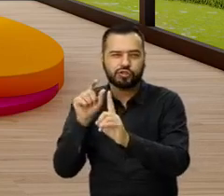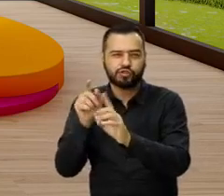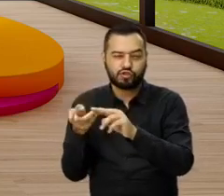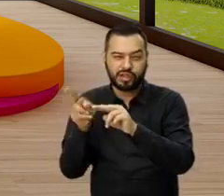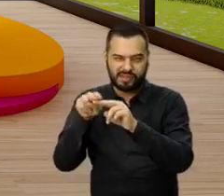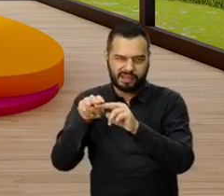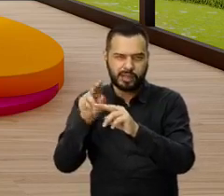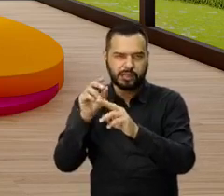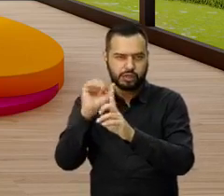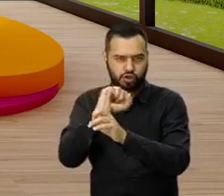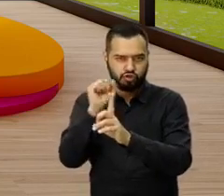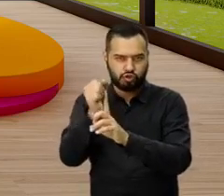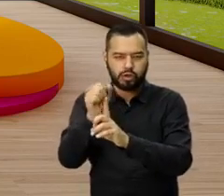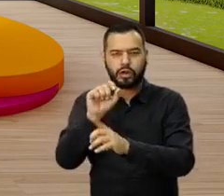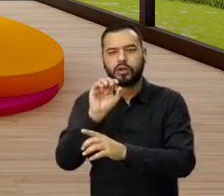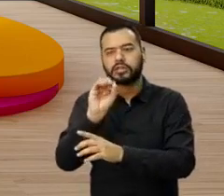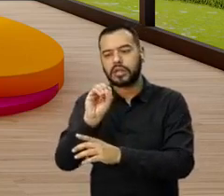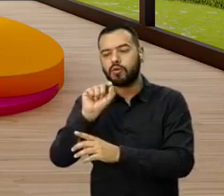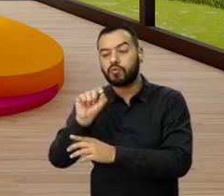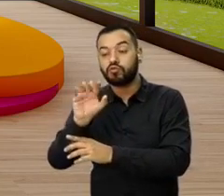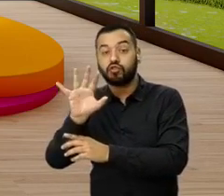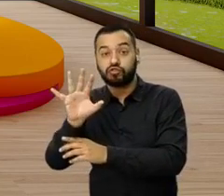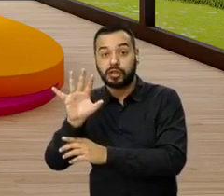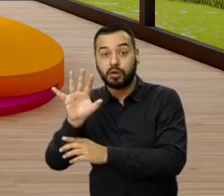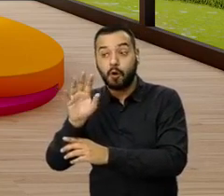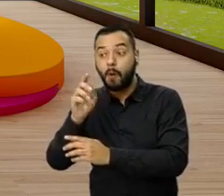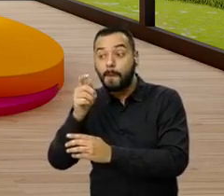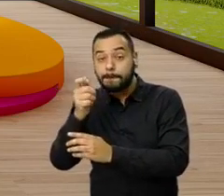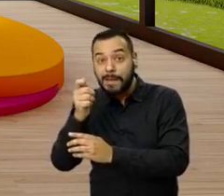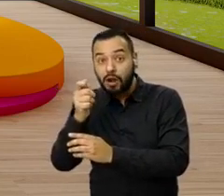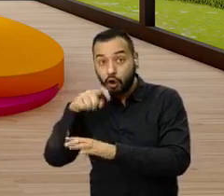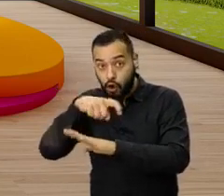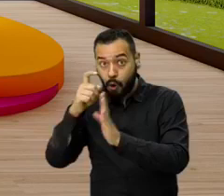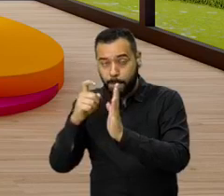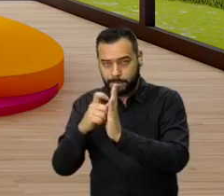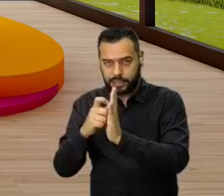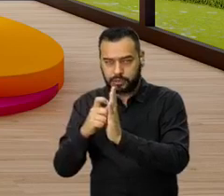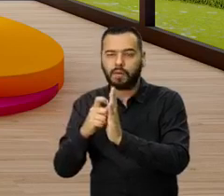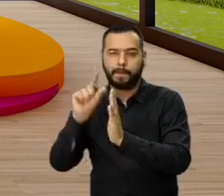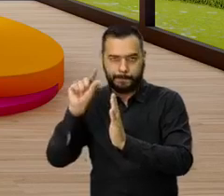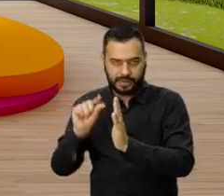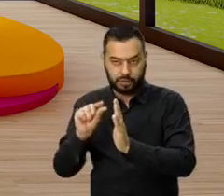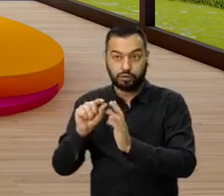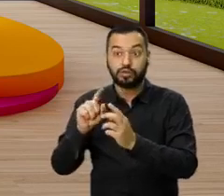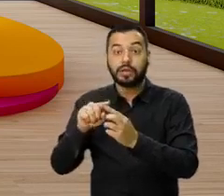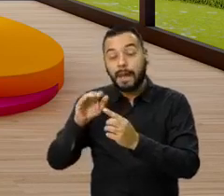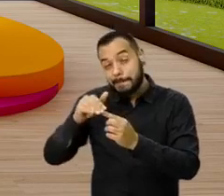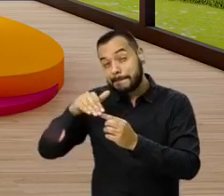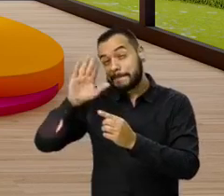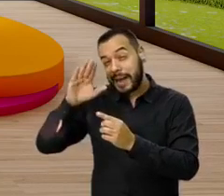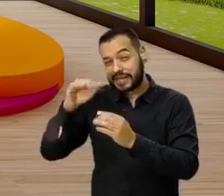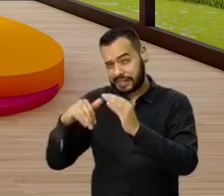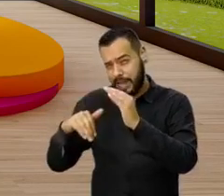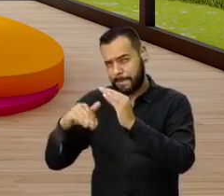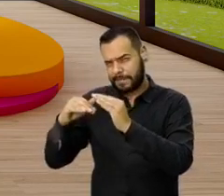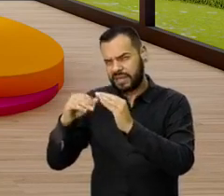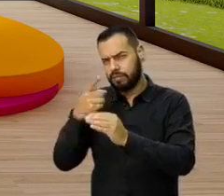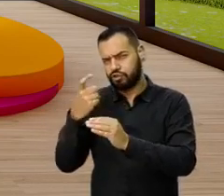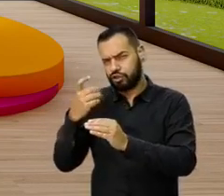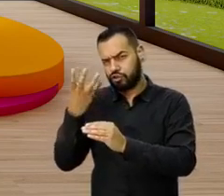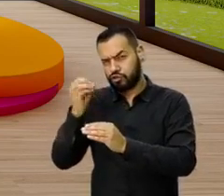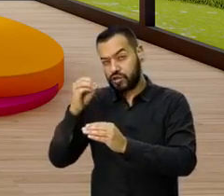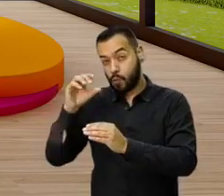0.5 sobre el valor del inmueble, que eso es un beneficio grande. Y si compra un proyecto mayor a los salarios mínimos de